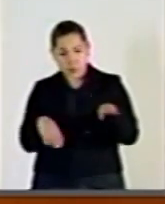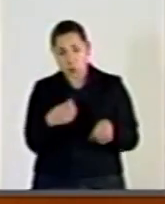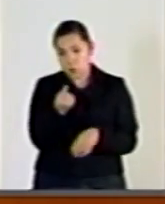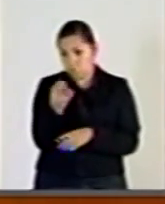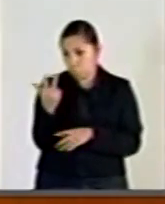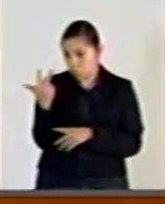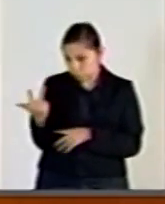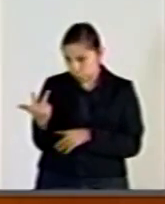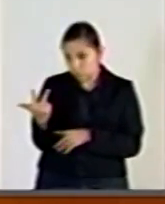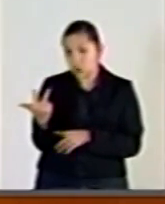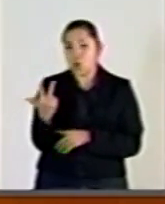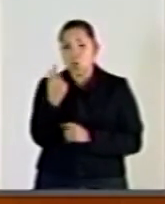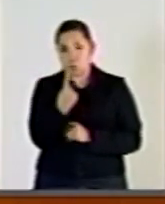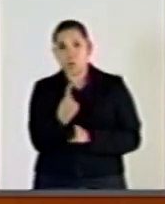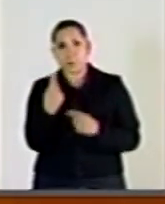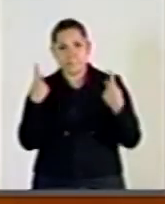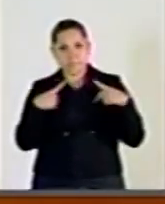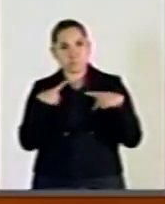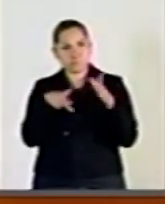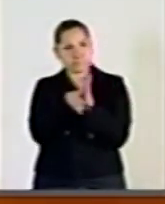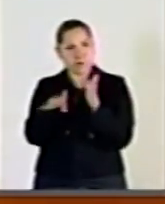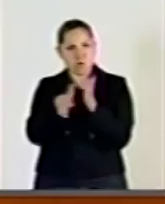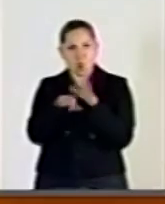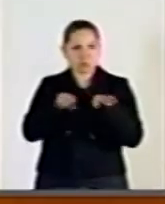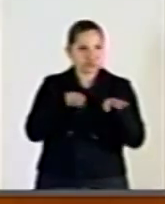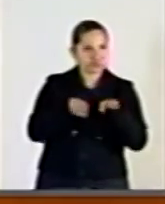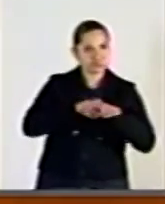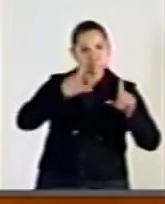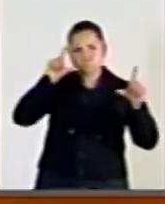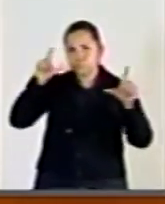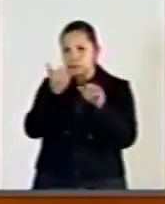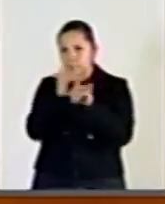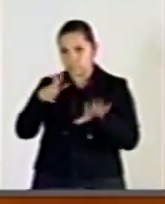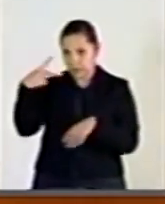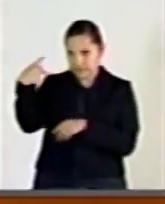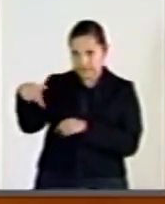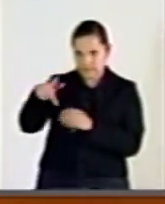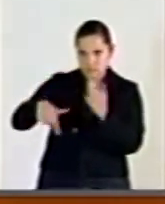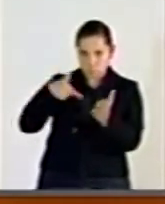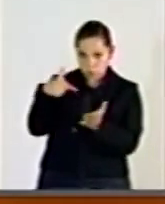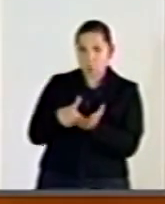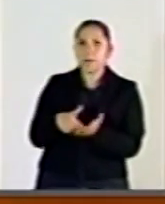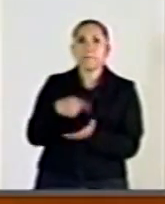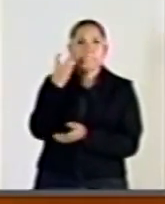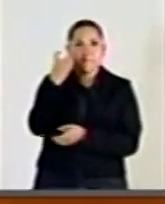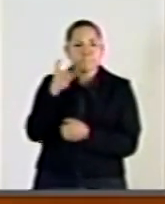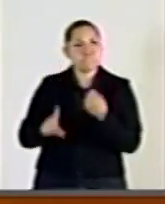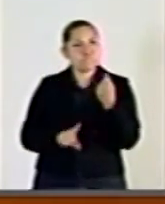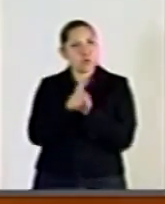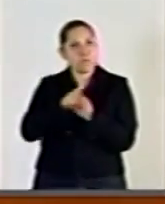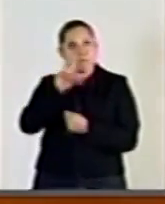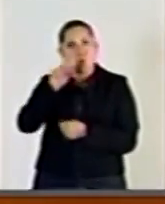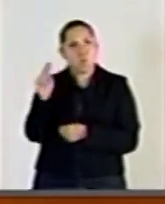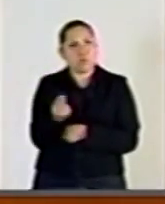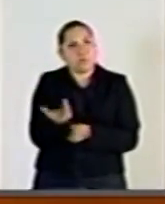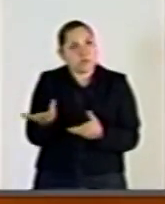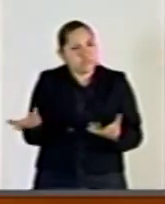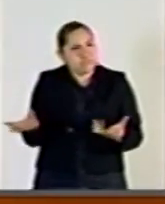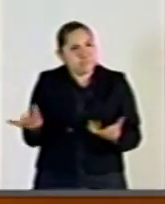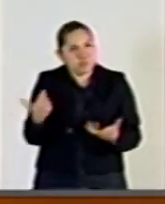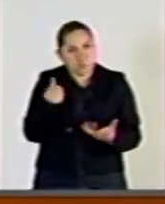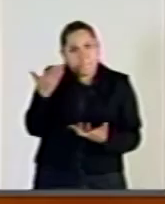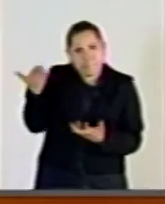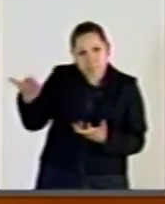periodista de la localidad. Por la urgencia del problema, ciudadana presidenta, solicito